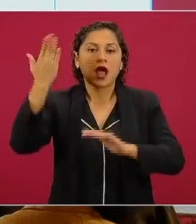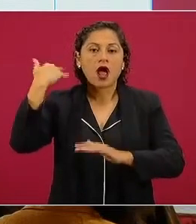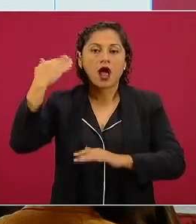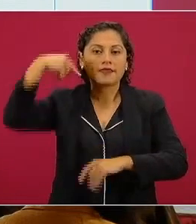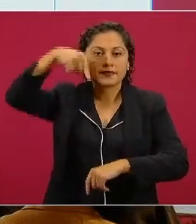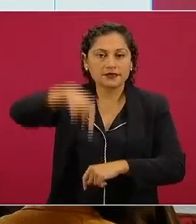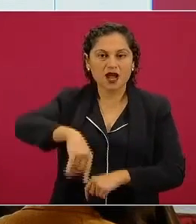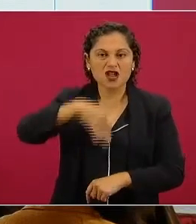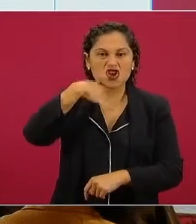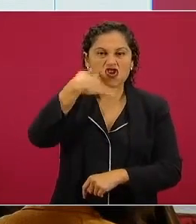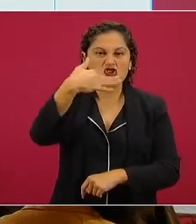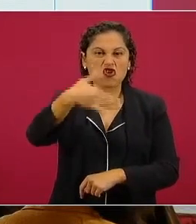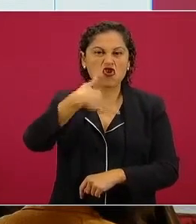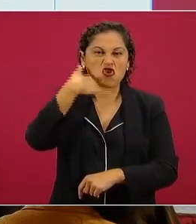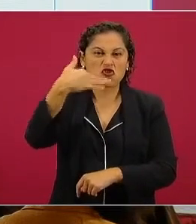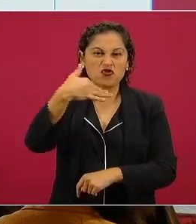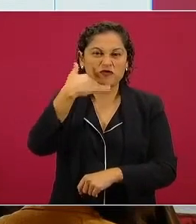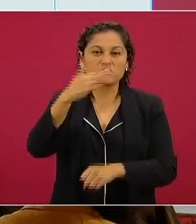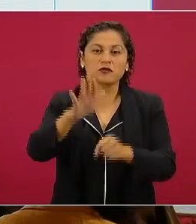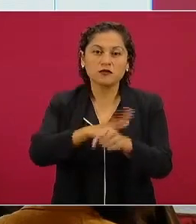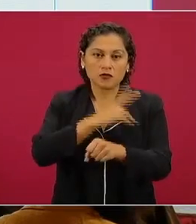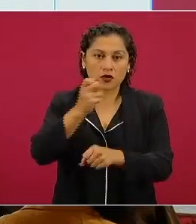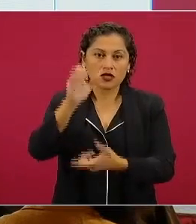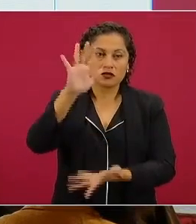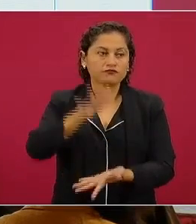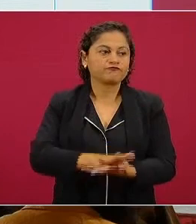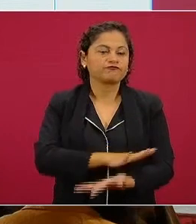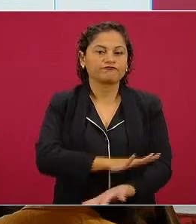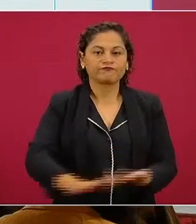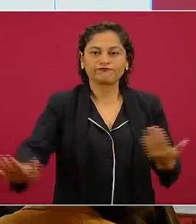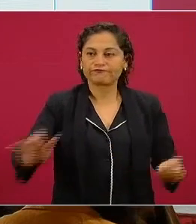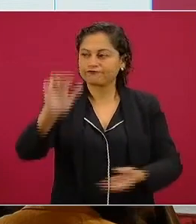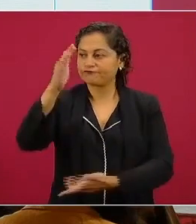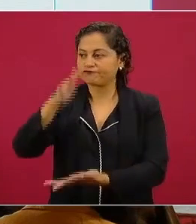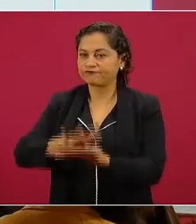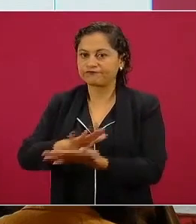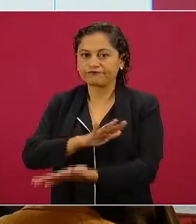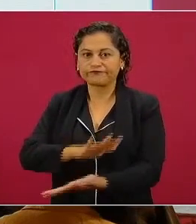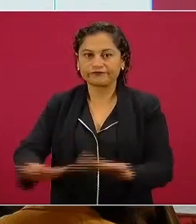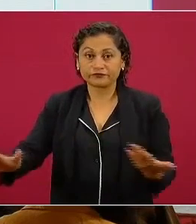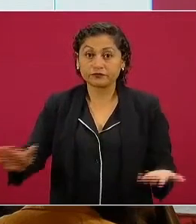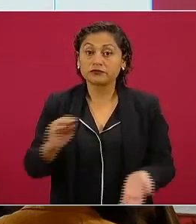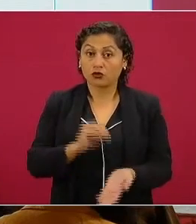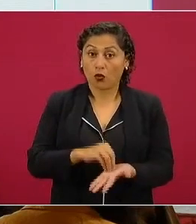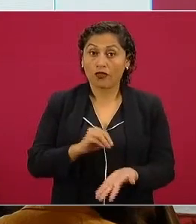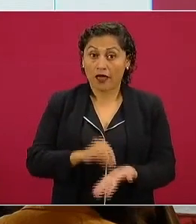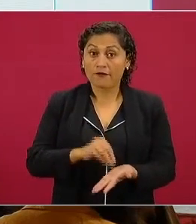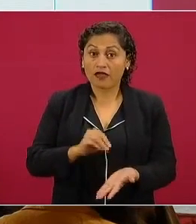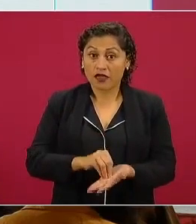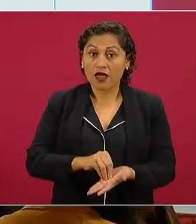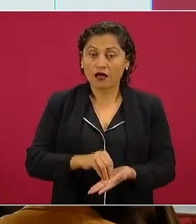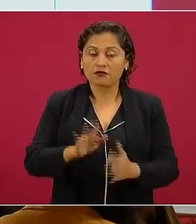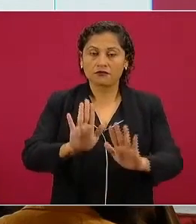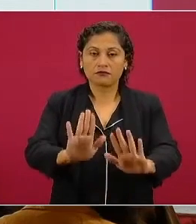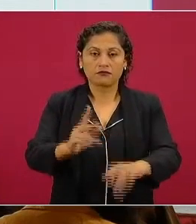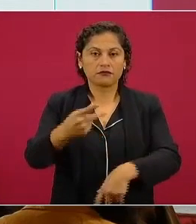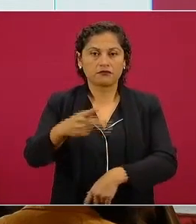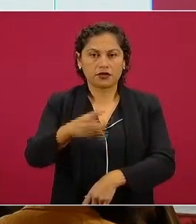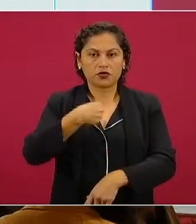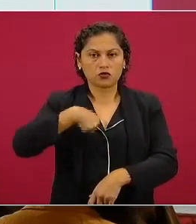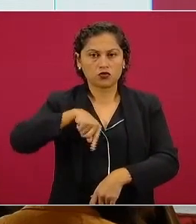y por eso también el desabasto que se padecía y se sigue padeciendo pero lo vamos a resolver